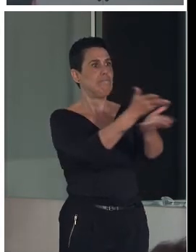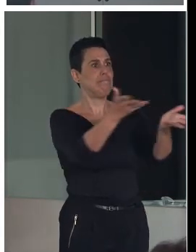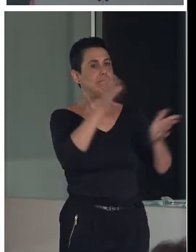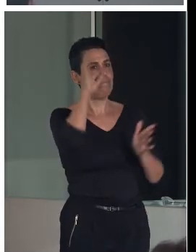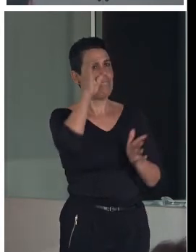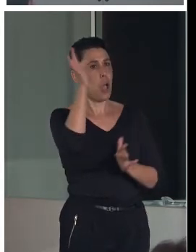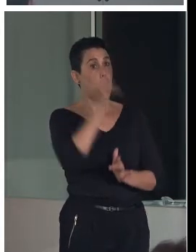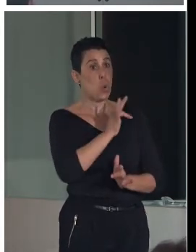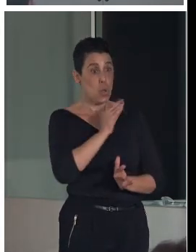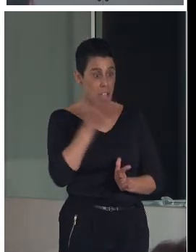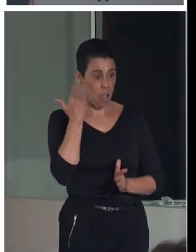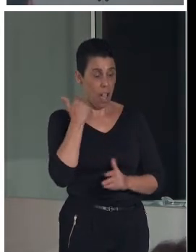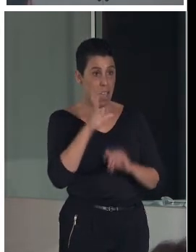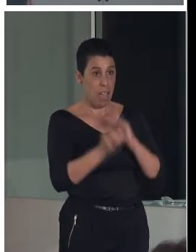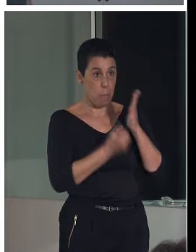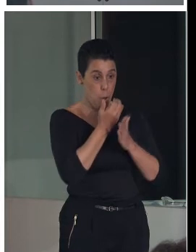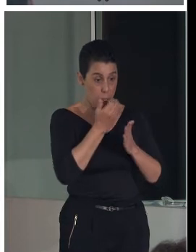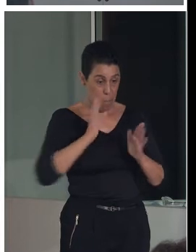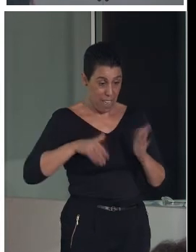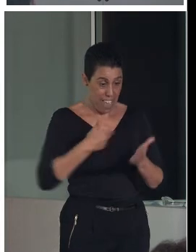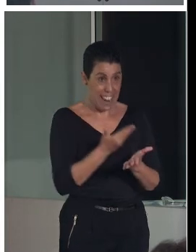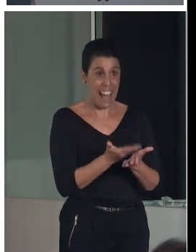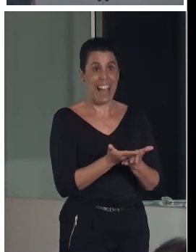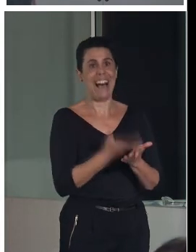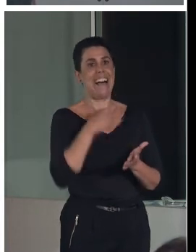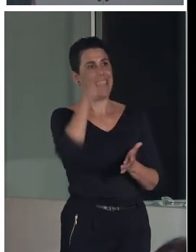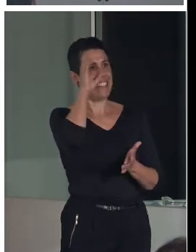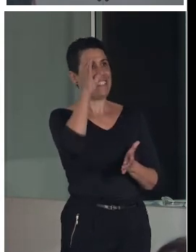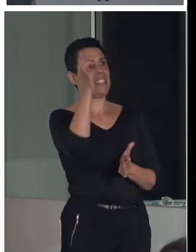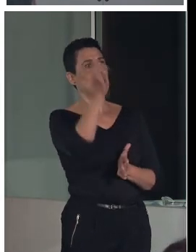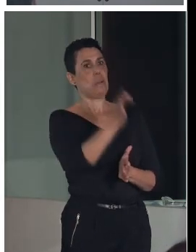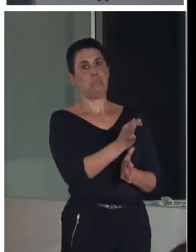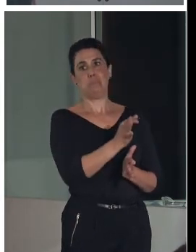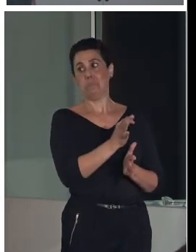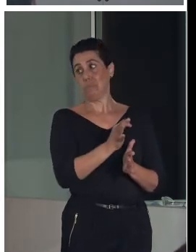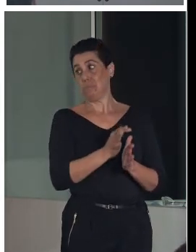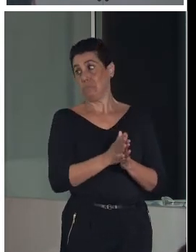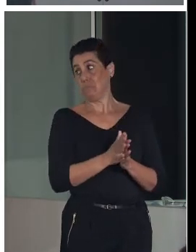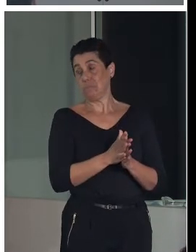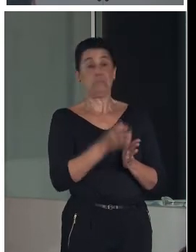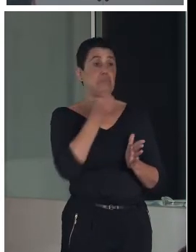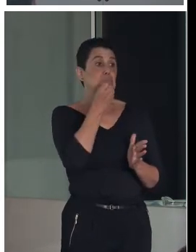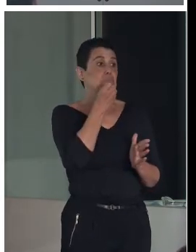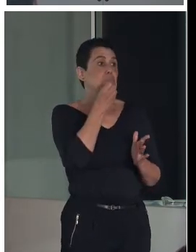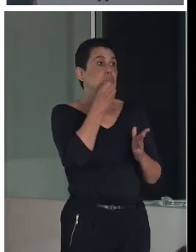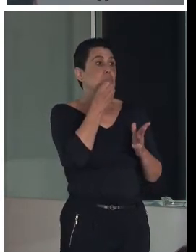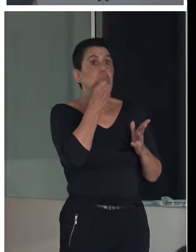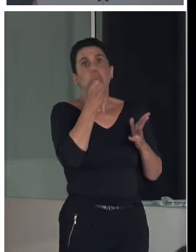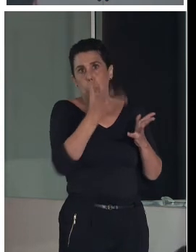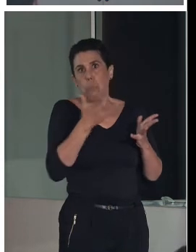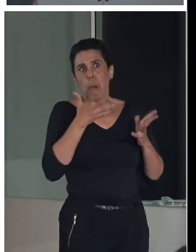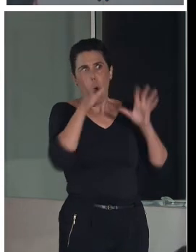por la mañana y, bueno, la verdad es que es… Pues, bueno, siempre estamos aprendiendo